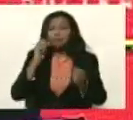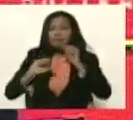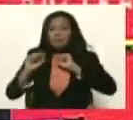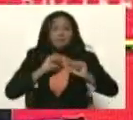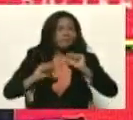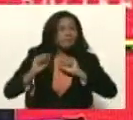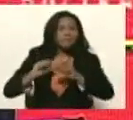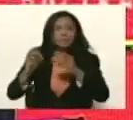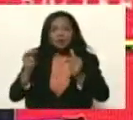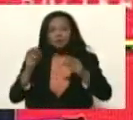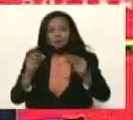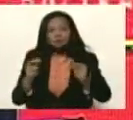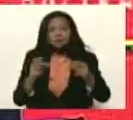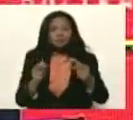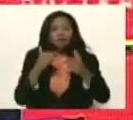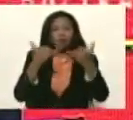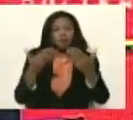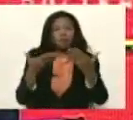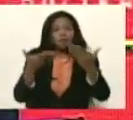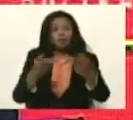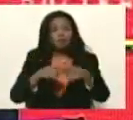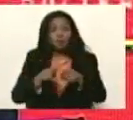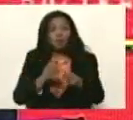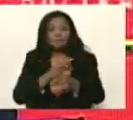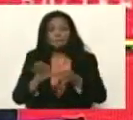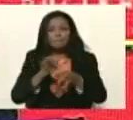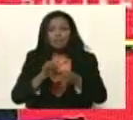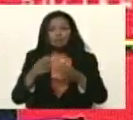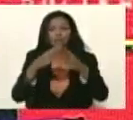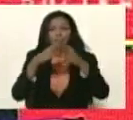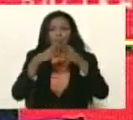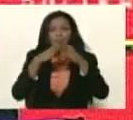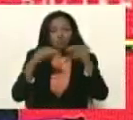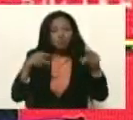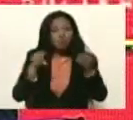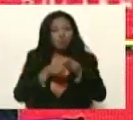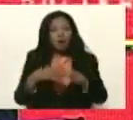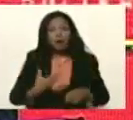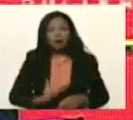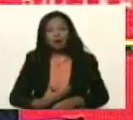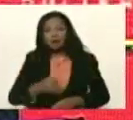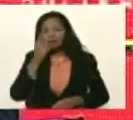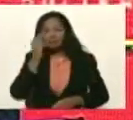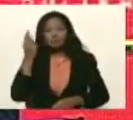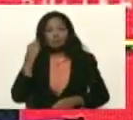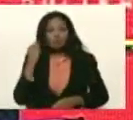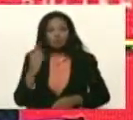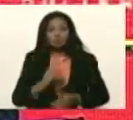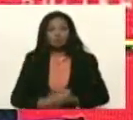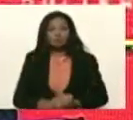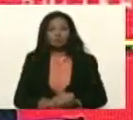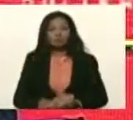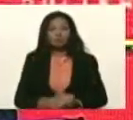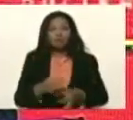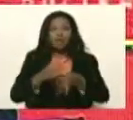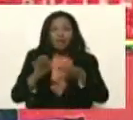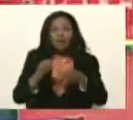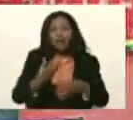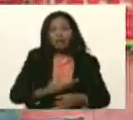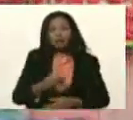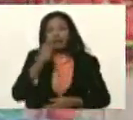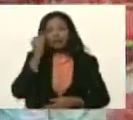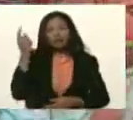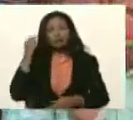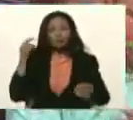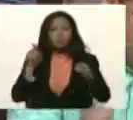moviéndose, y ahora entregarle petro, a todos los alcaldes, y las alcaldesas, país, para que ustedes,